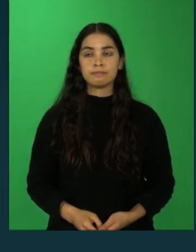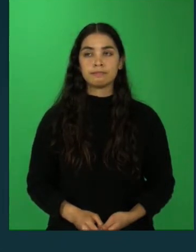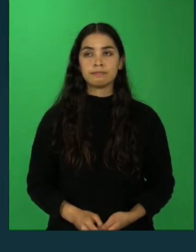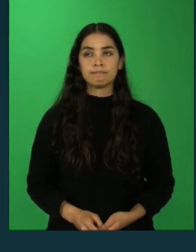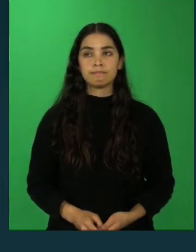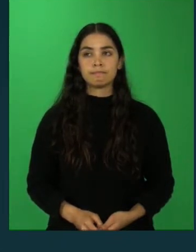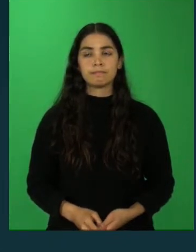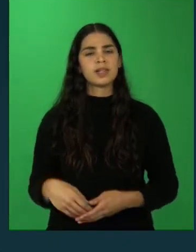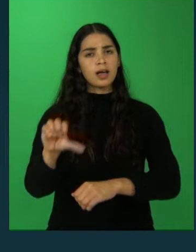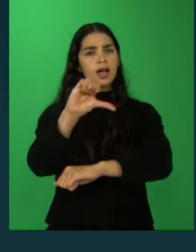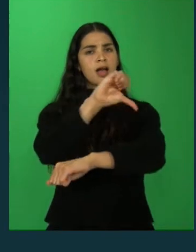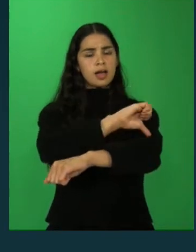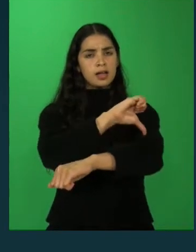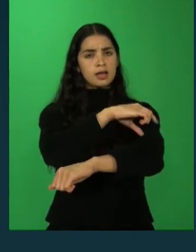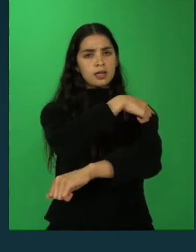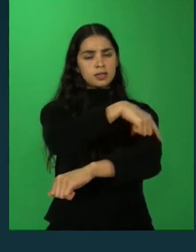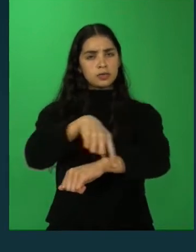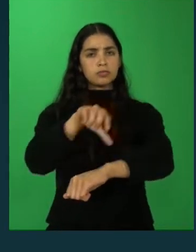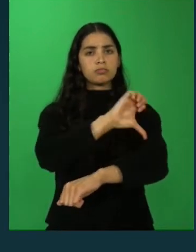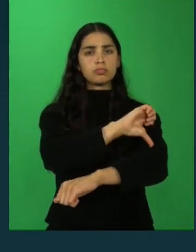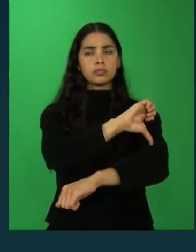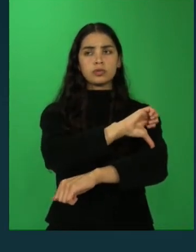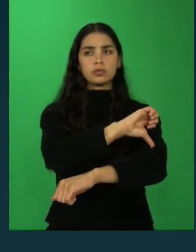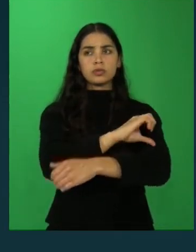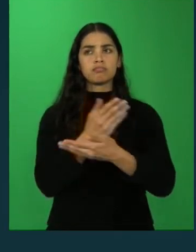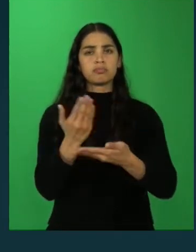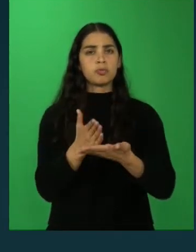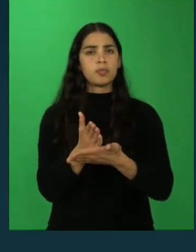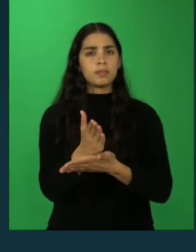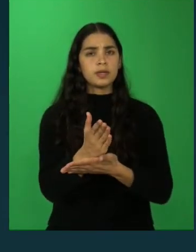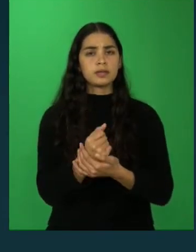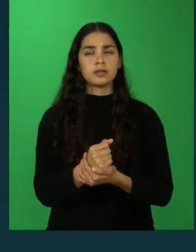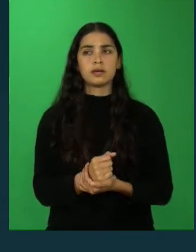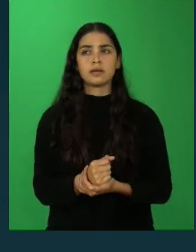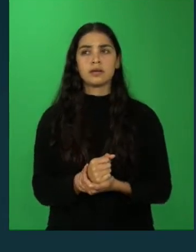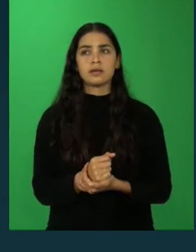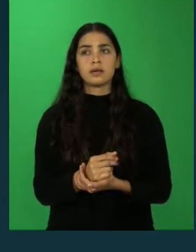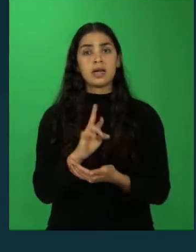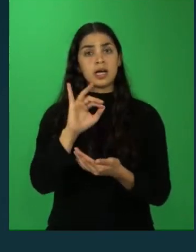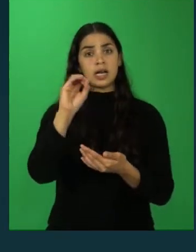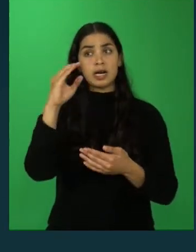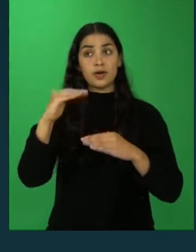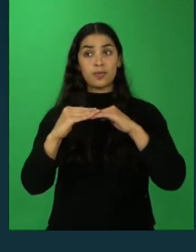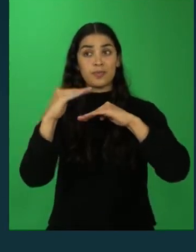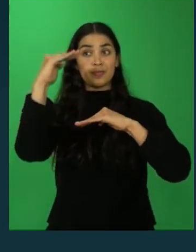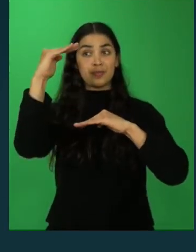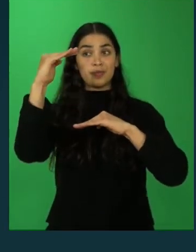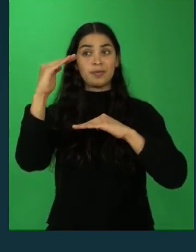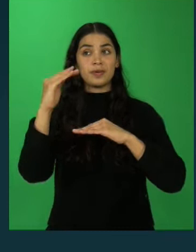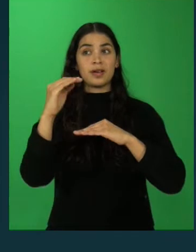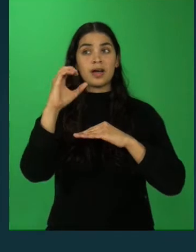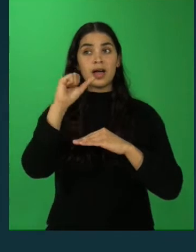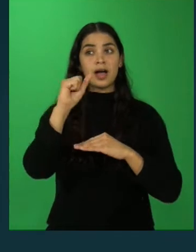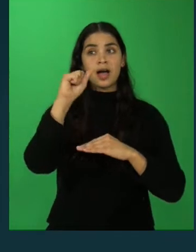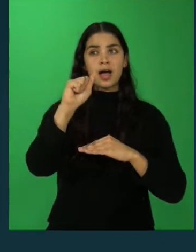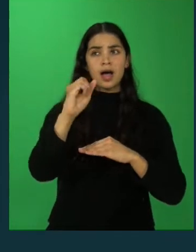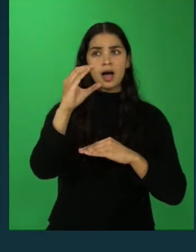La zona central comienza desde el río Aconcagua hasta el río Bío Bío.